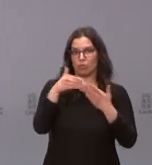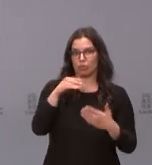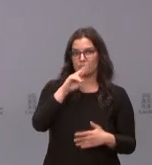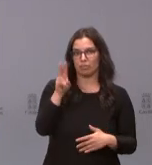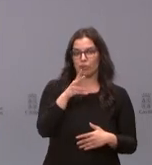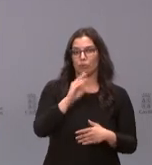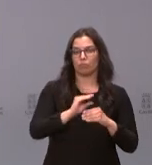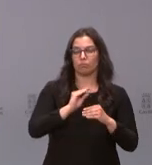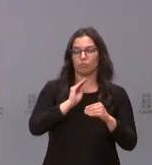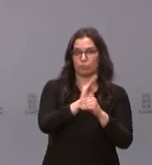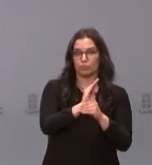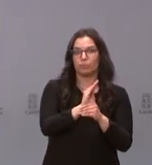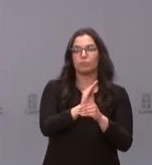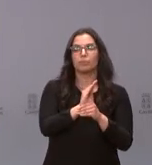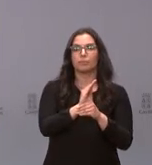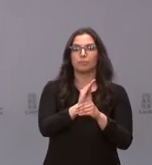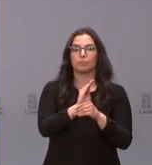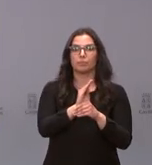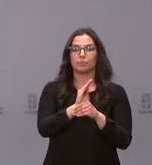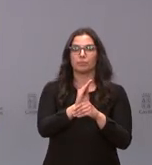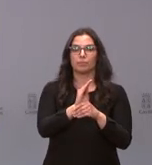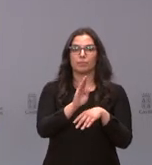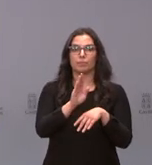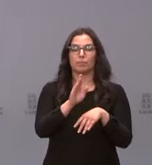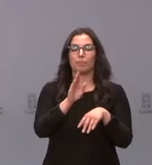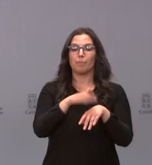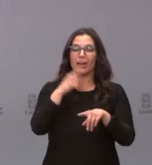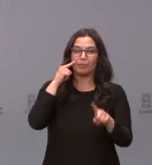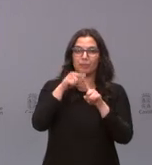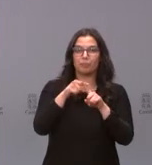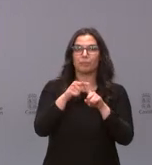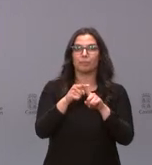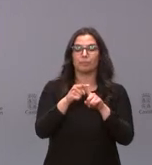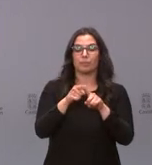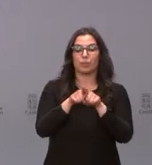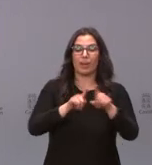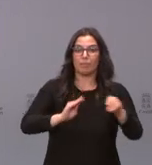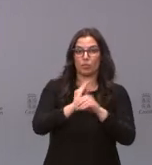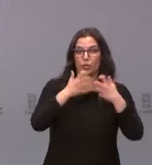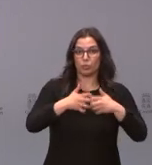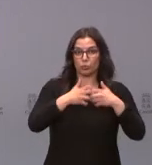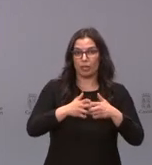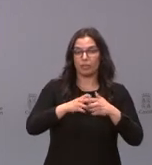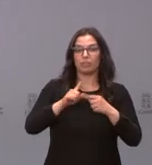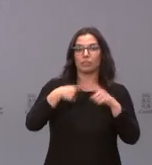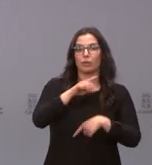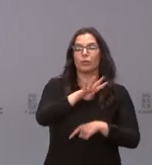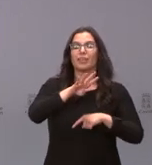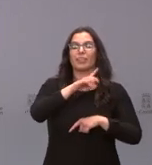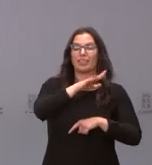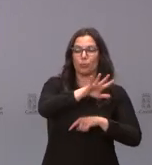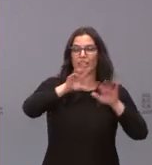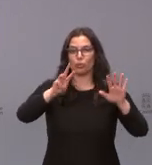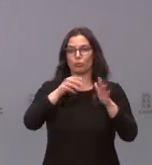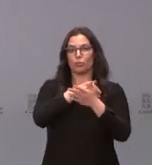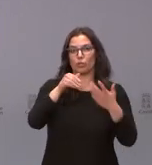destinada a generar una inversión inducida de otros 58 millones de euros y a la creación, como digo,